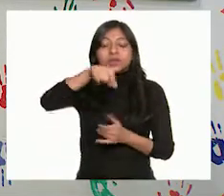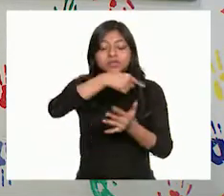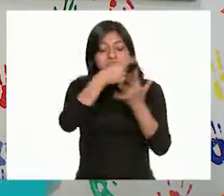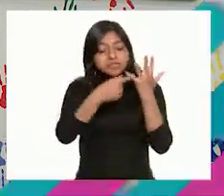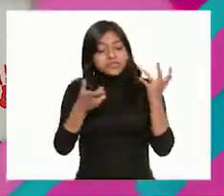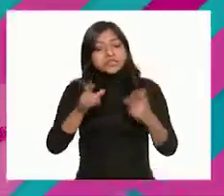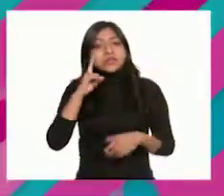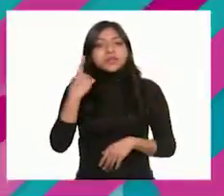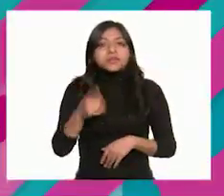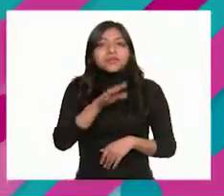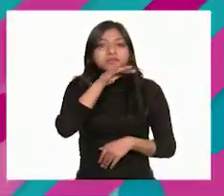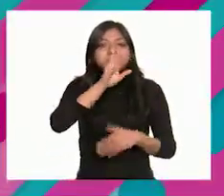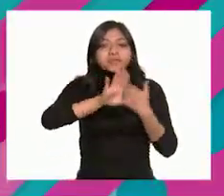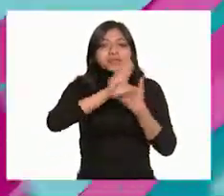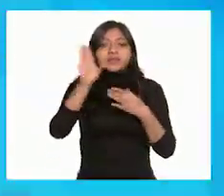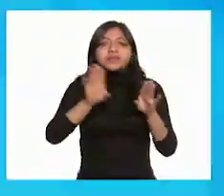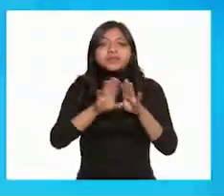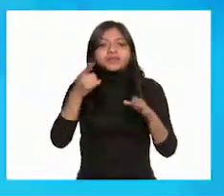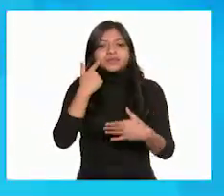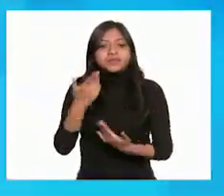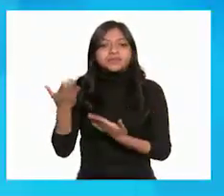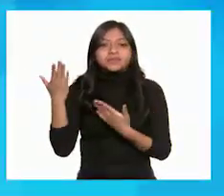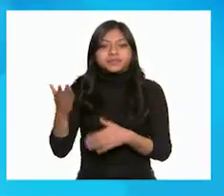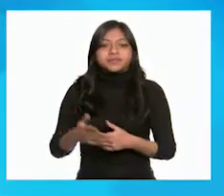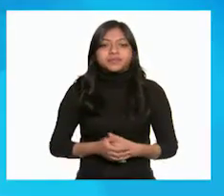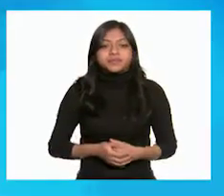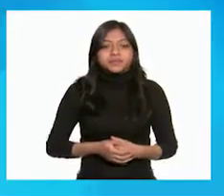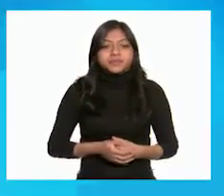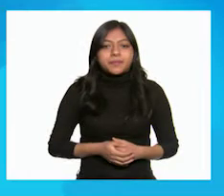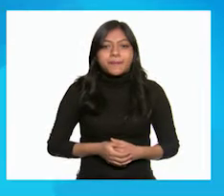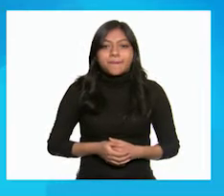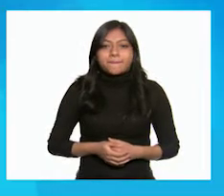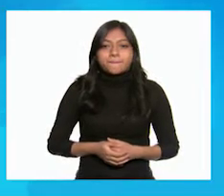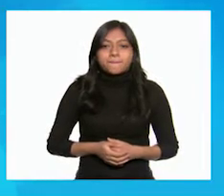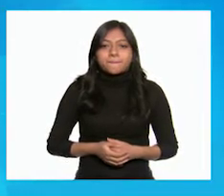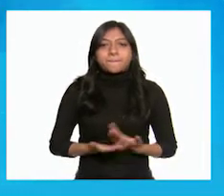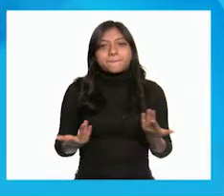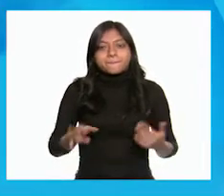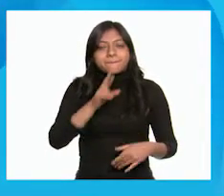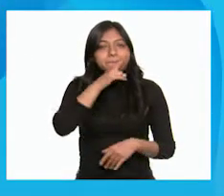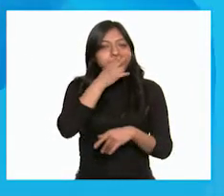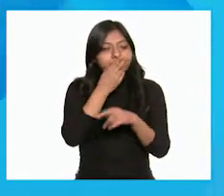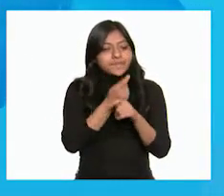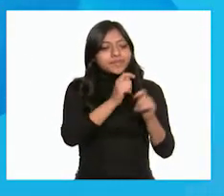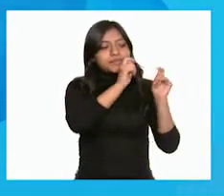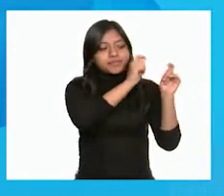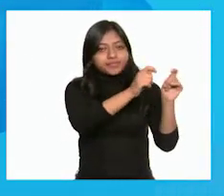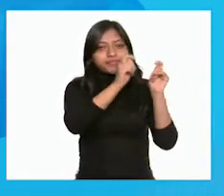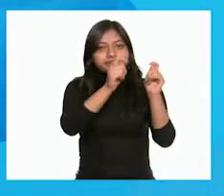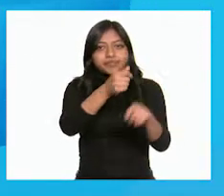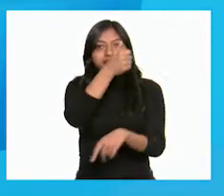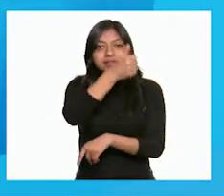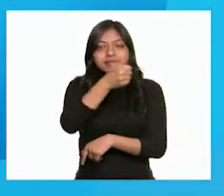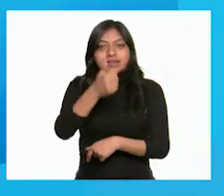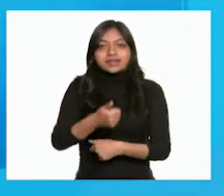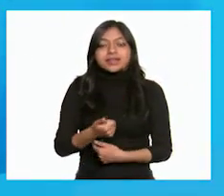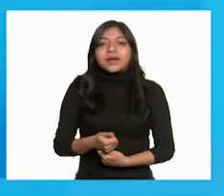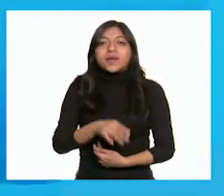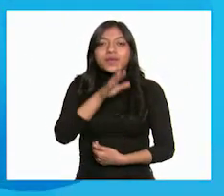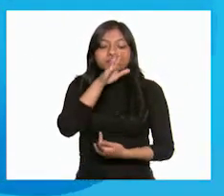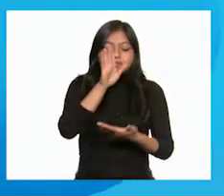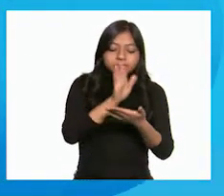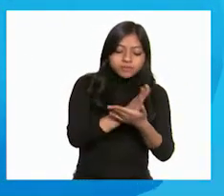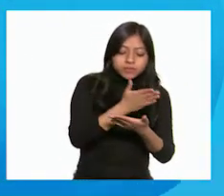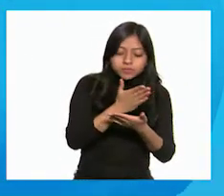realizar? ¡Ay! ¡Ay! En este caso es responsabilidad de todas y de todos separar los residuos,